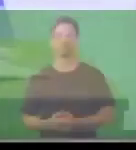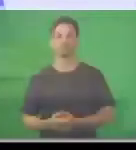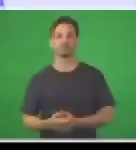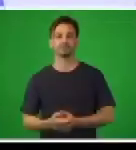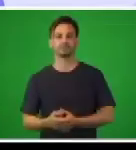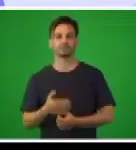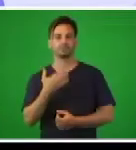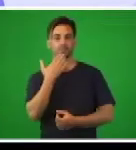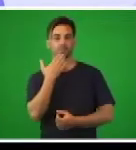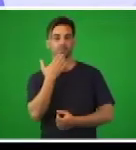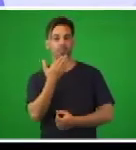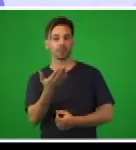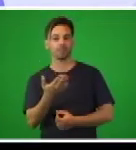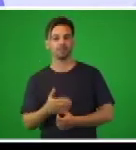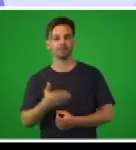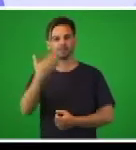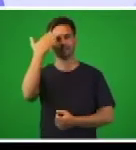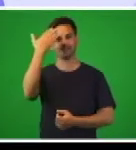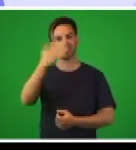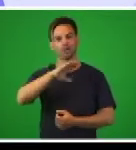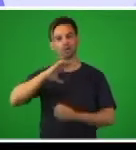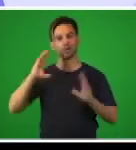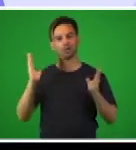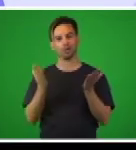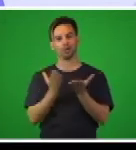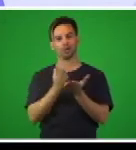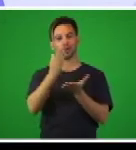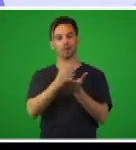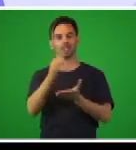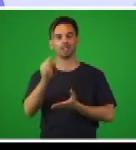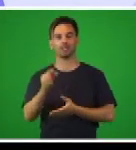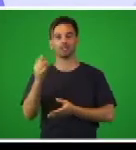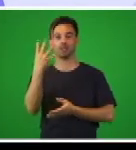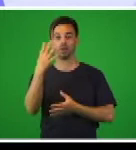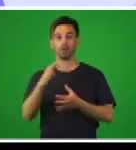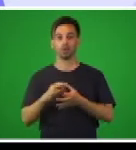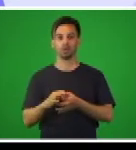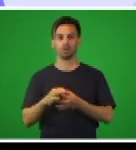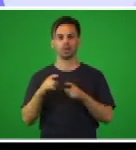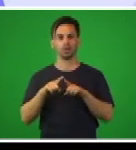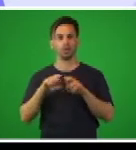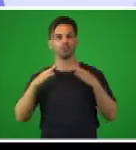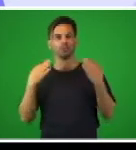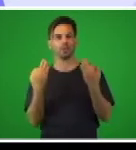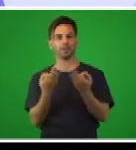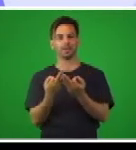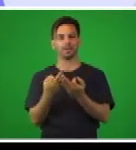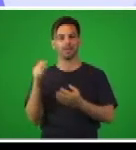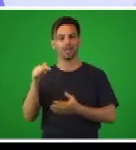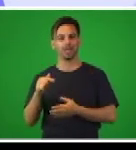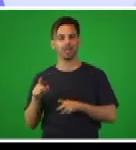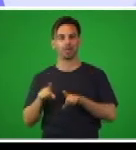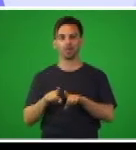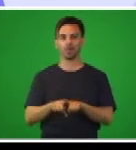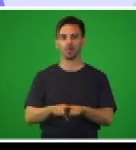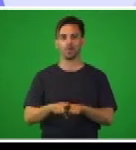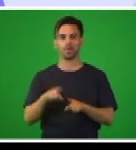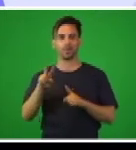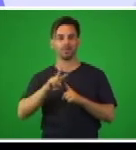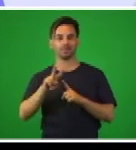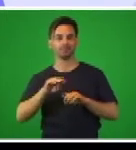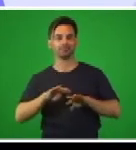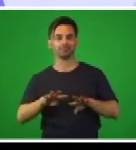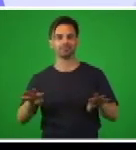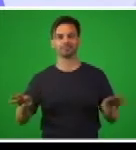Buenas, un saludo para nuestros escolares de cuarto grado y sus familias que nos siguen acompañando en este espacio televisivo. También